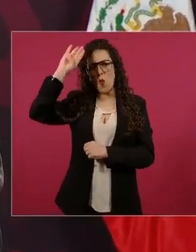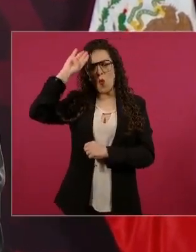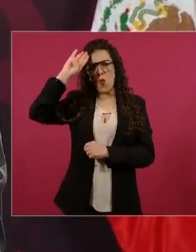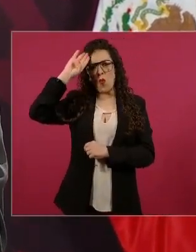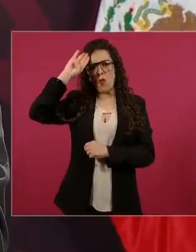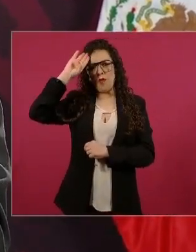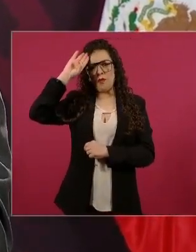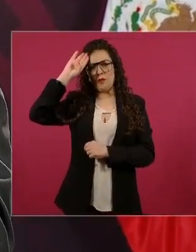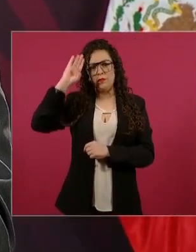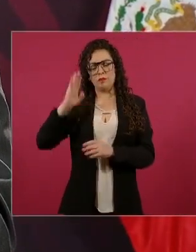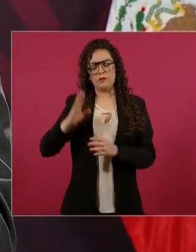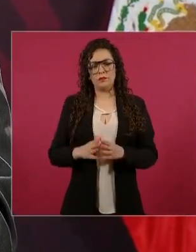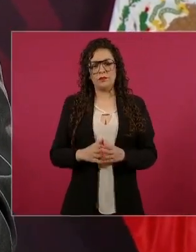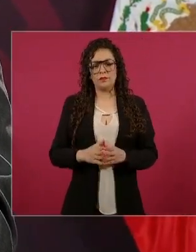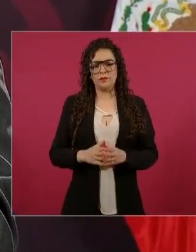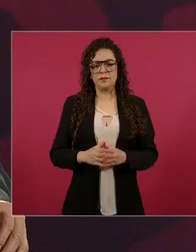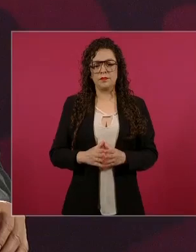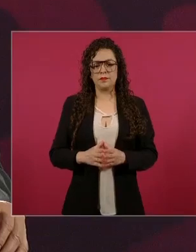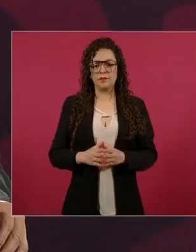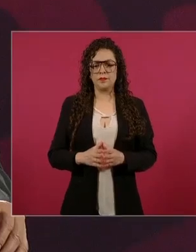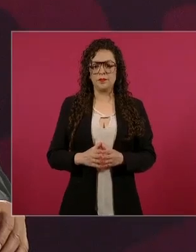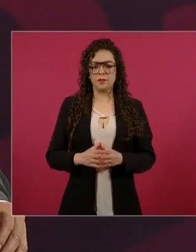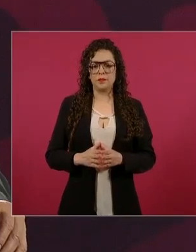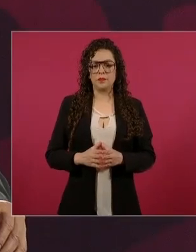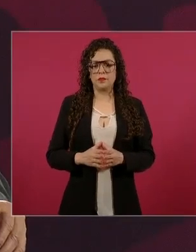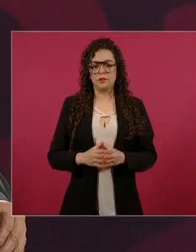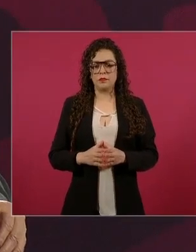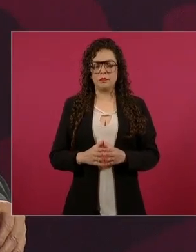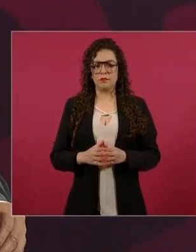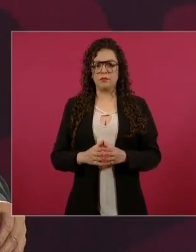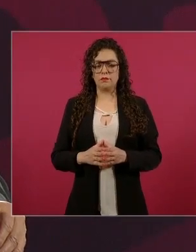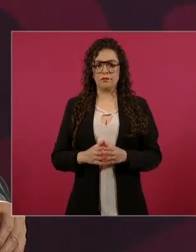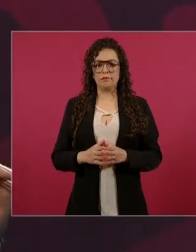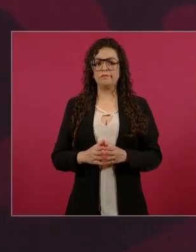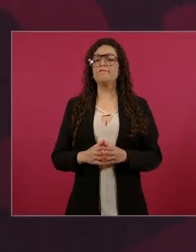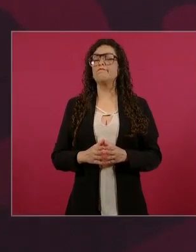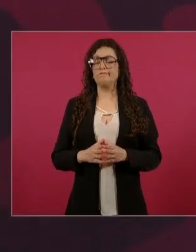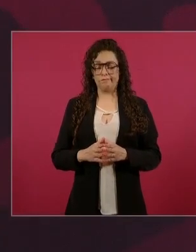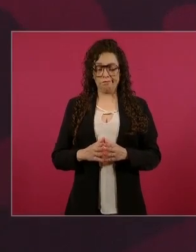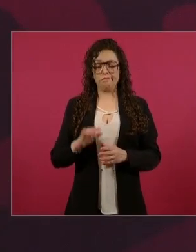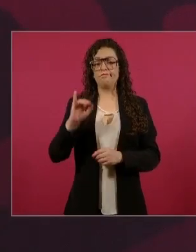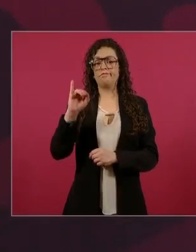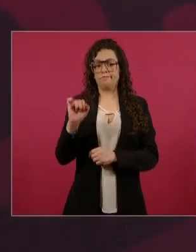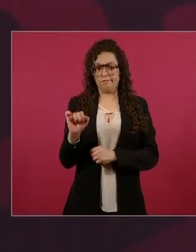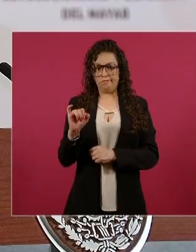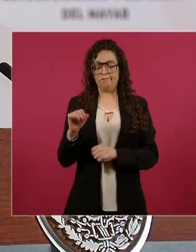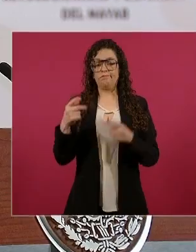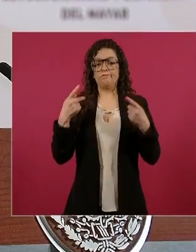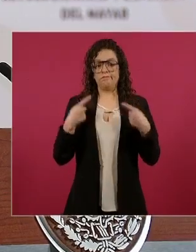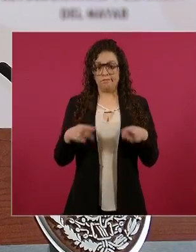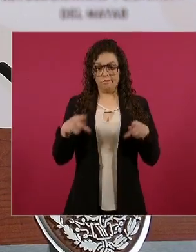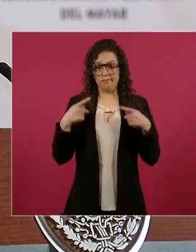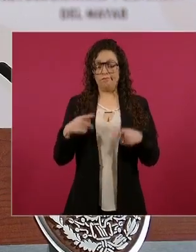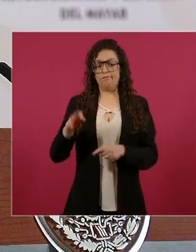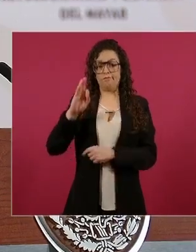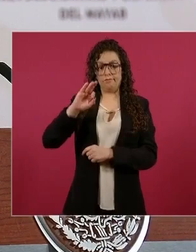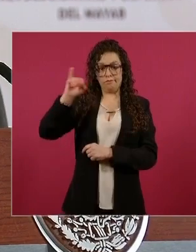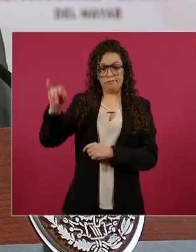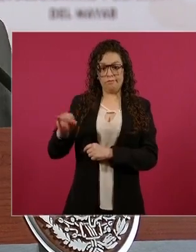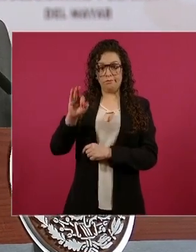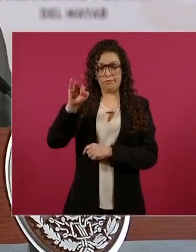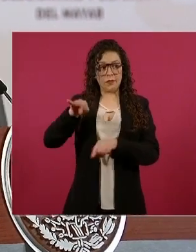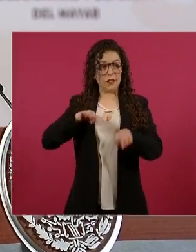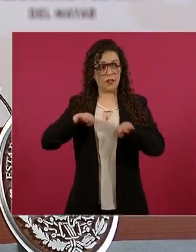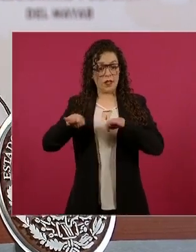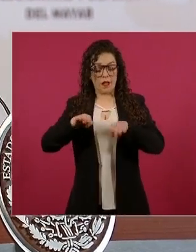yo a los trabajadores del Poder Judicial que puedan